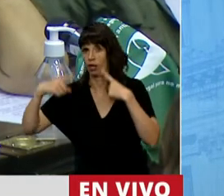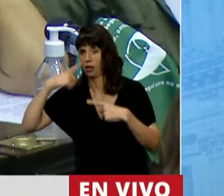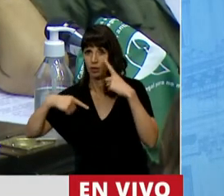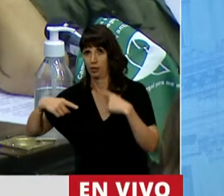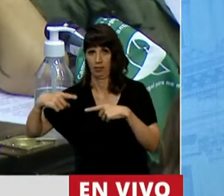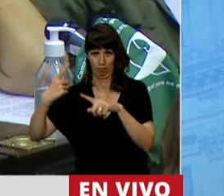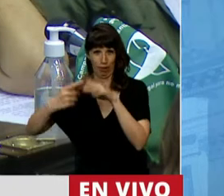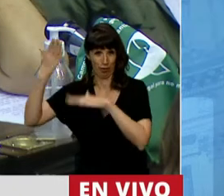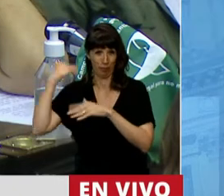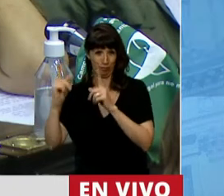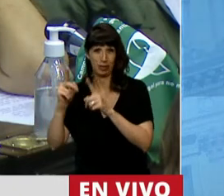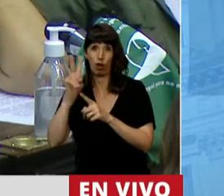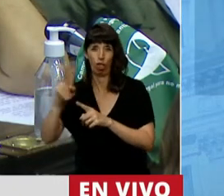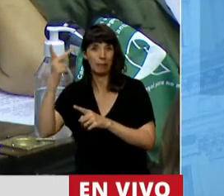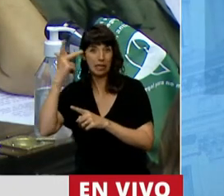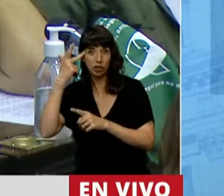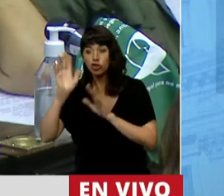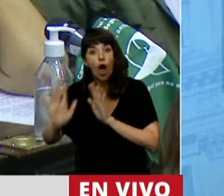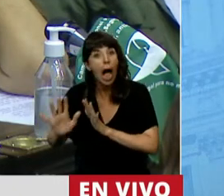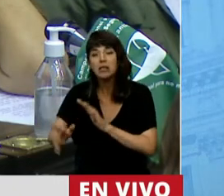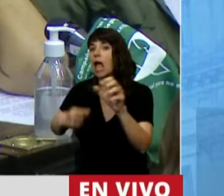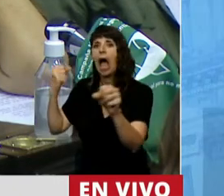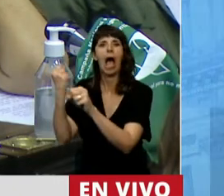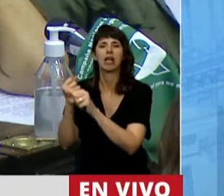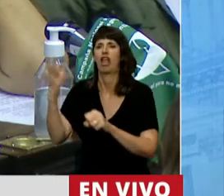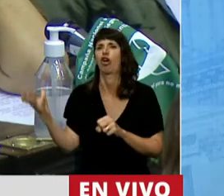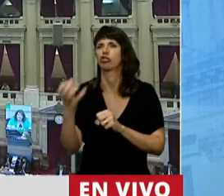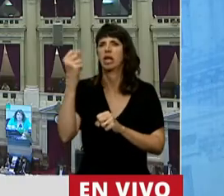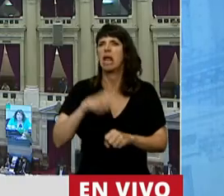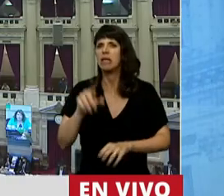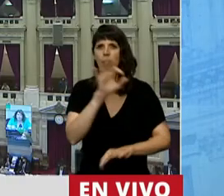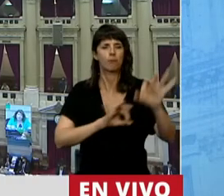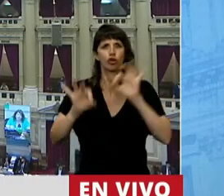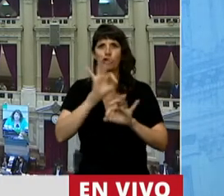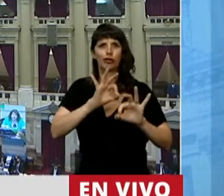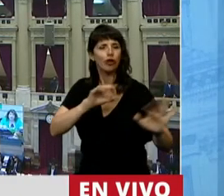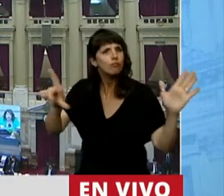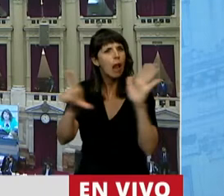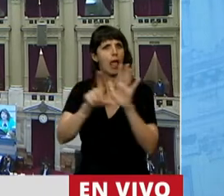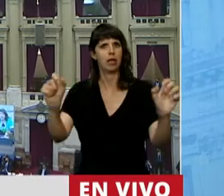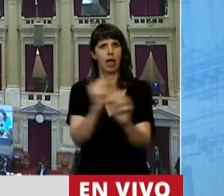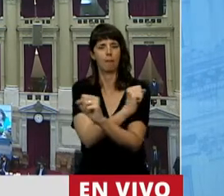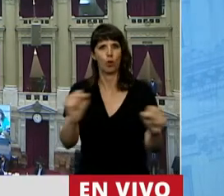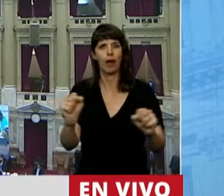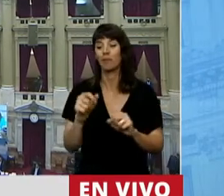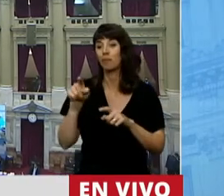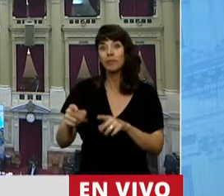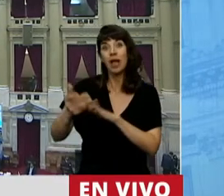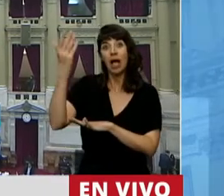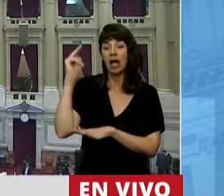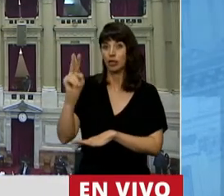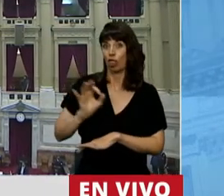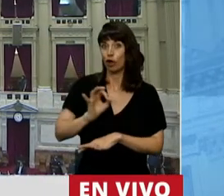extendiendo y seguirá hasta que este proyecto sea ley. Hace poco, más de dos años, este mismo